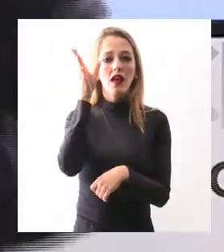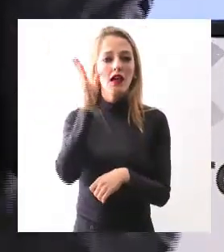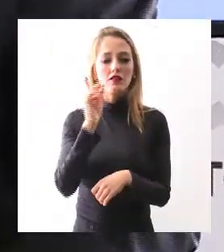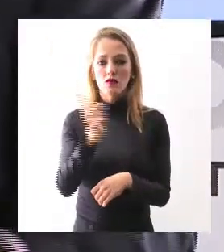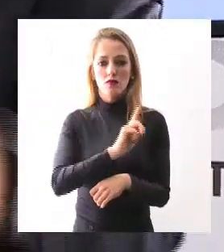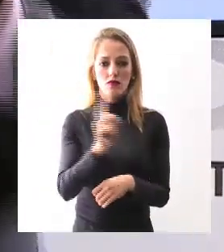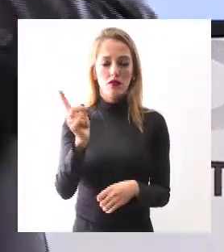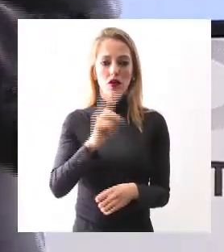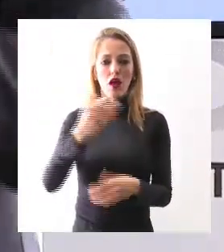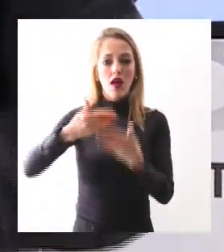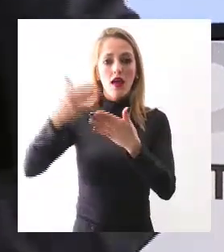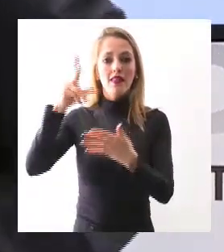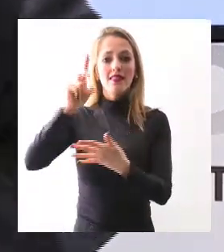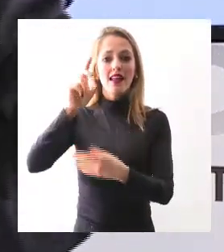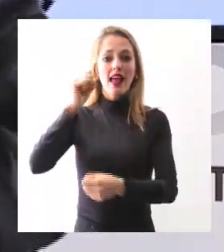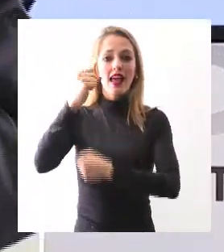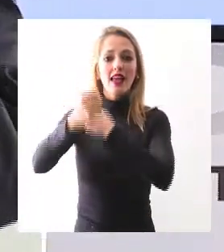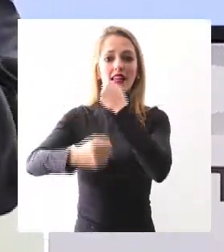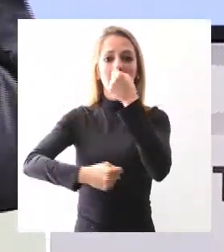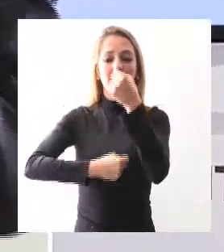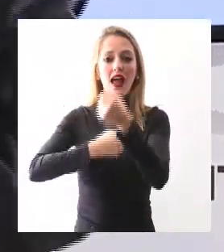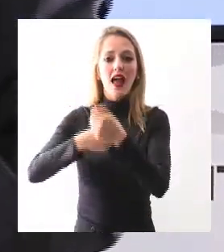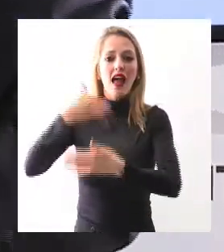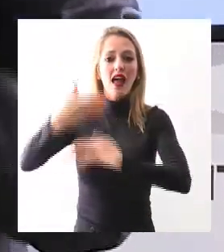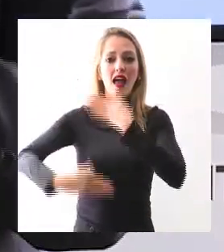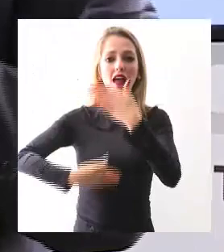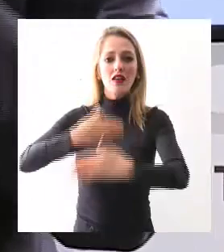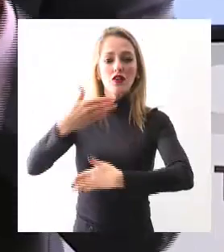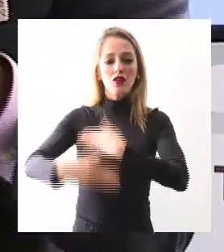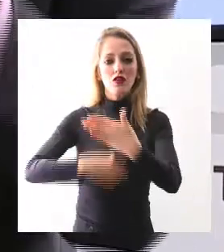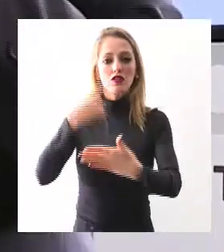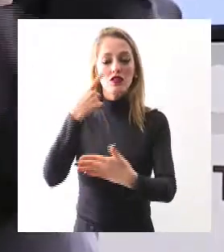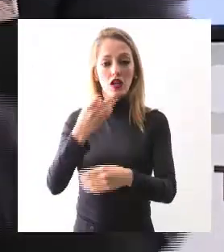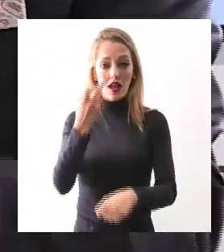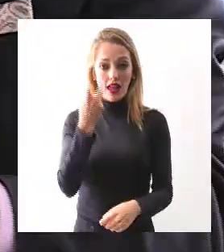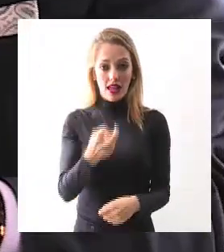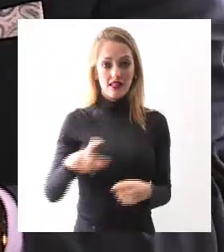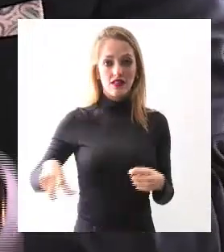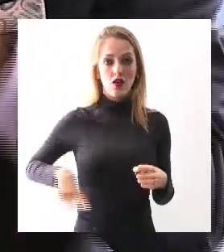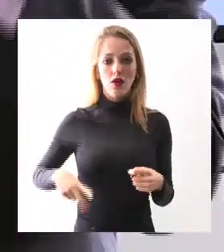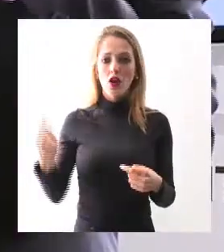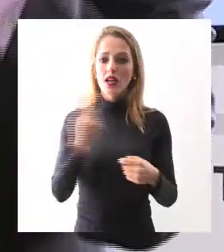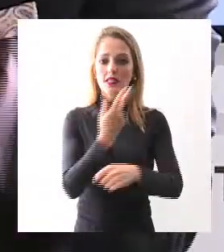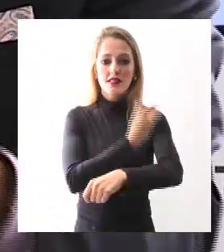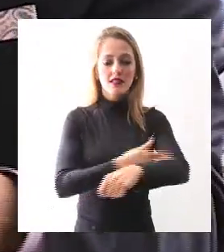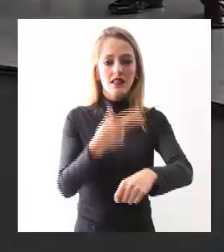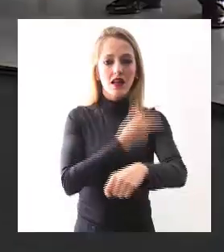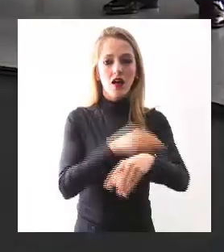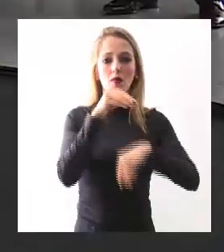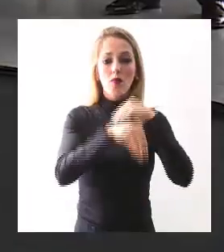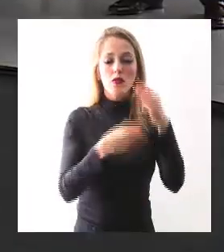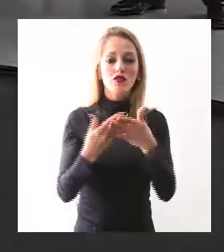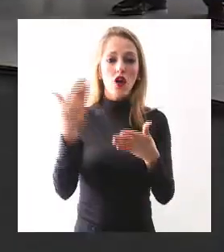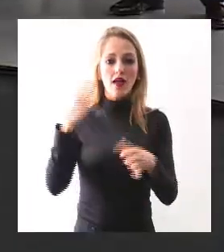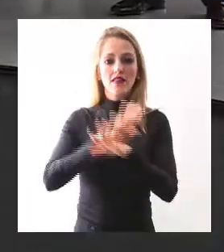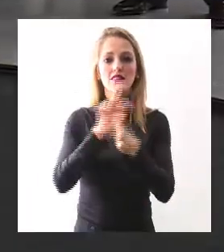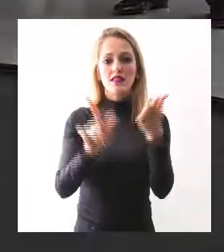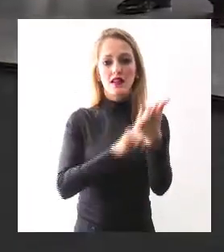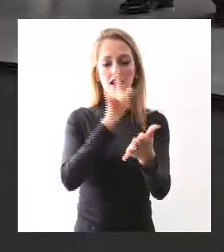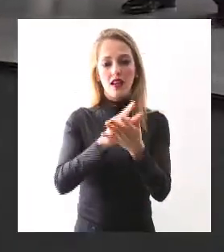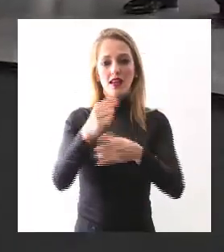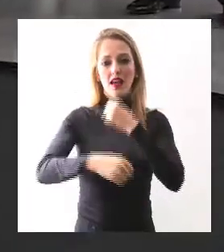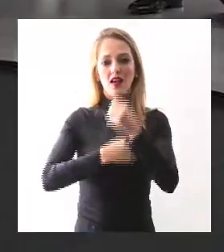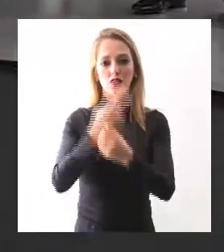llegar a este proceso. Este gobierno en el 2013 generó la infraestructura legal que requería para la ruta empresa, creó una ley. En el